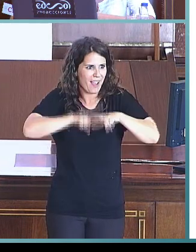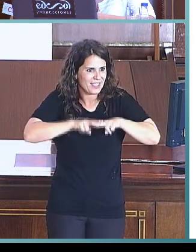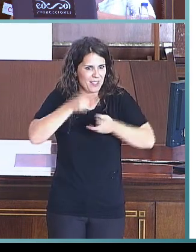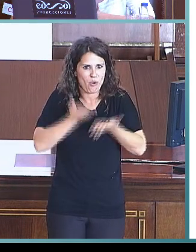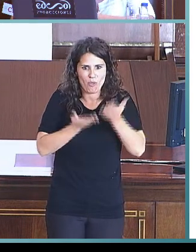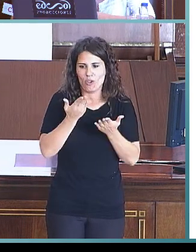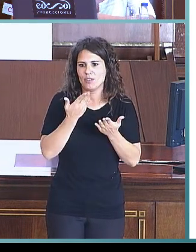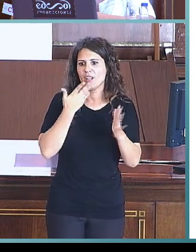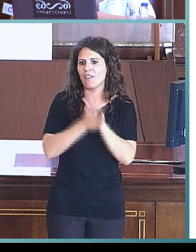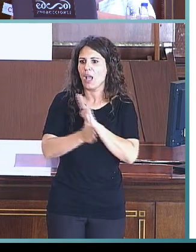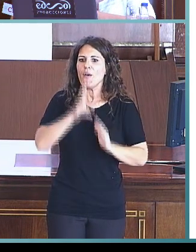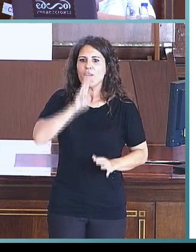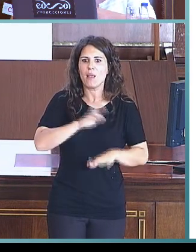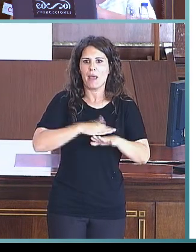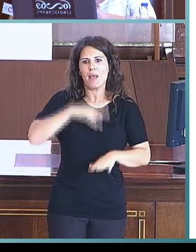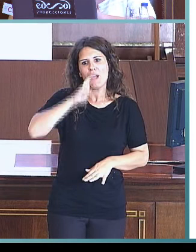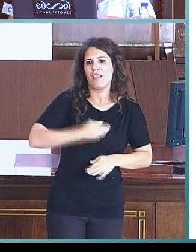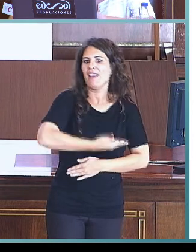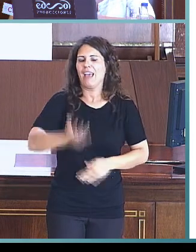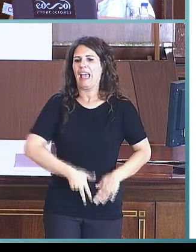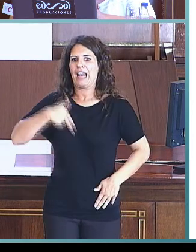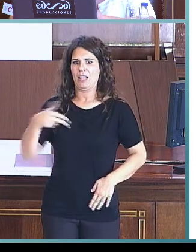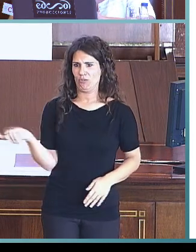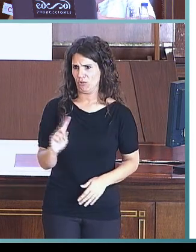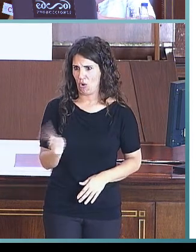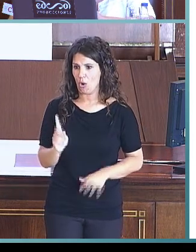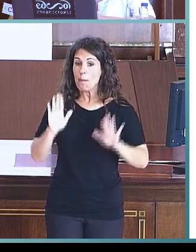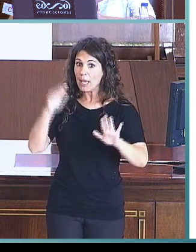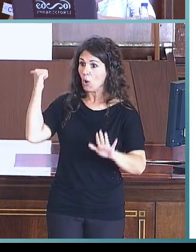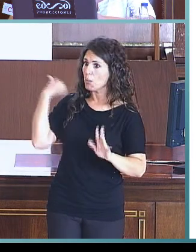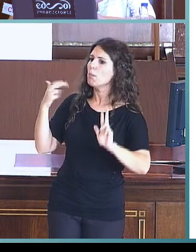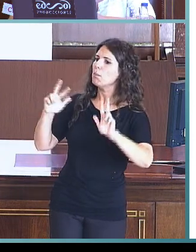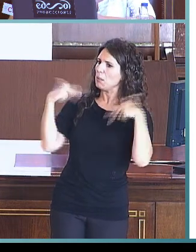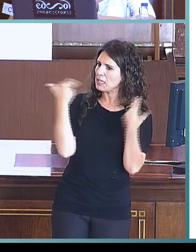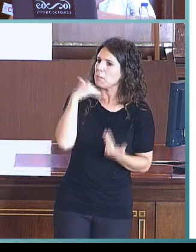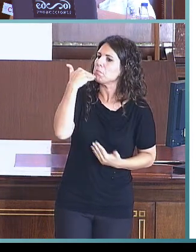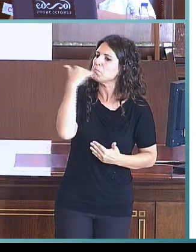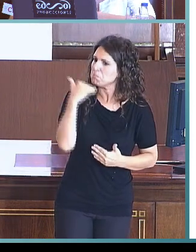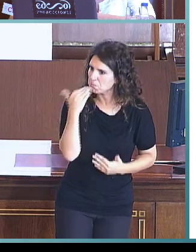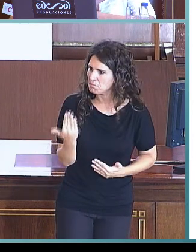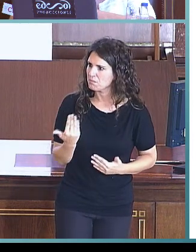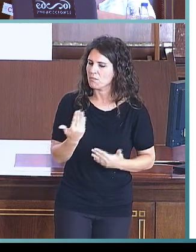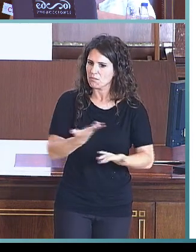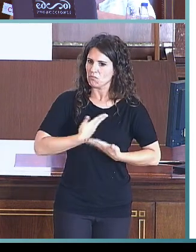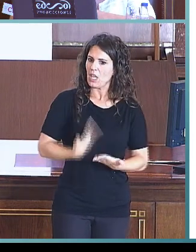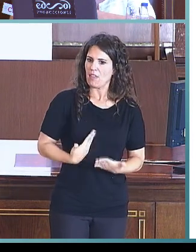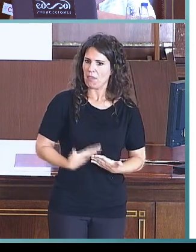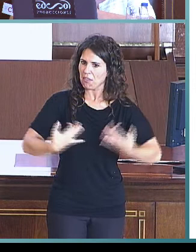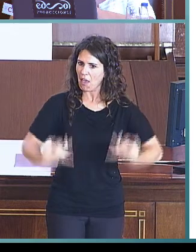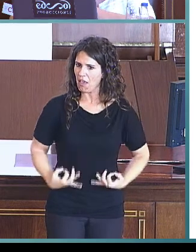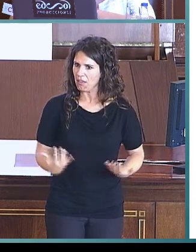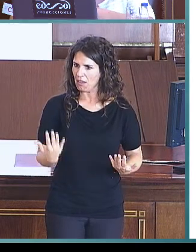representativa. Pero sí es cierto que estos análisis a nosotros sí nos permiten tener una evidencia de